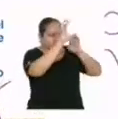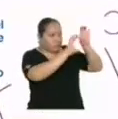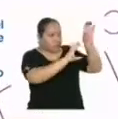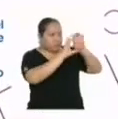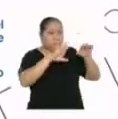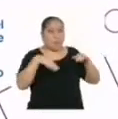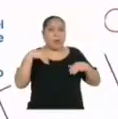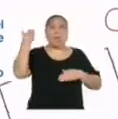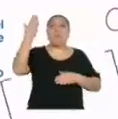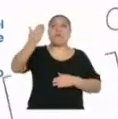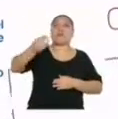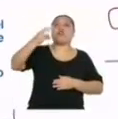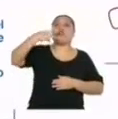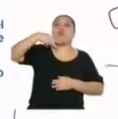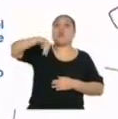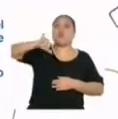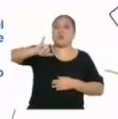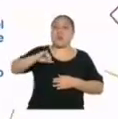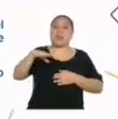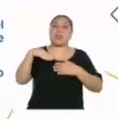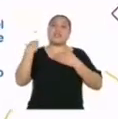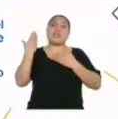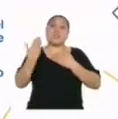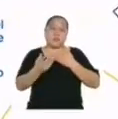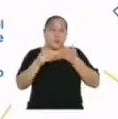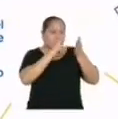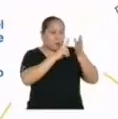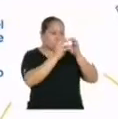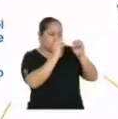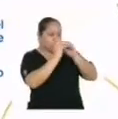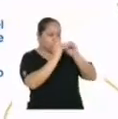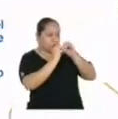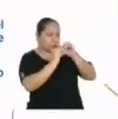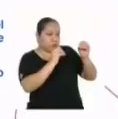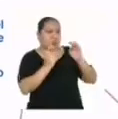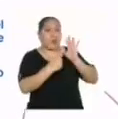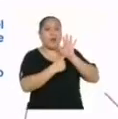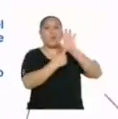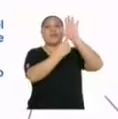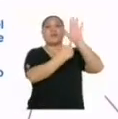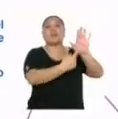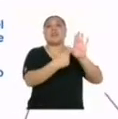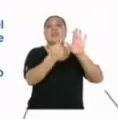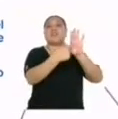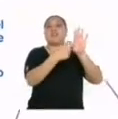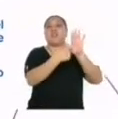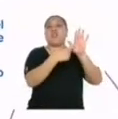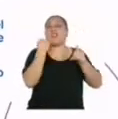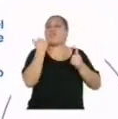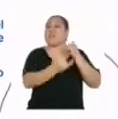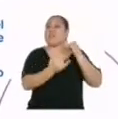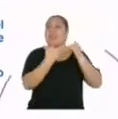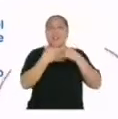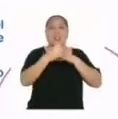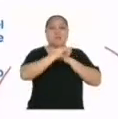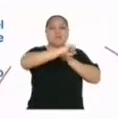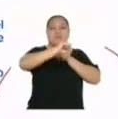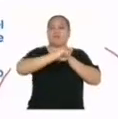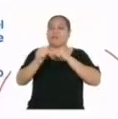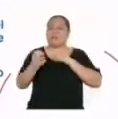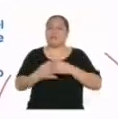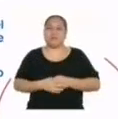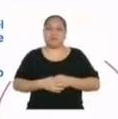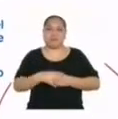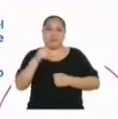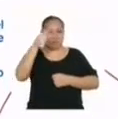que el próximo miércoles, luego de revisarlo, presentemos nuestra versión final. ¿Qué